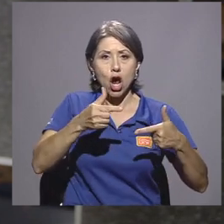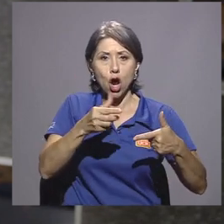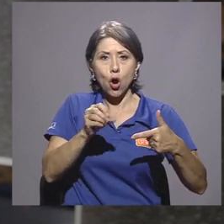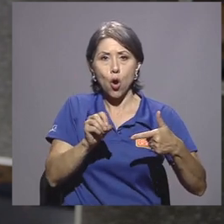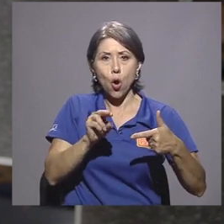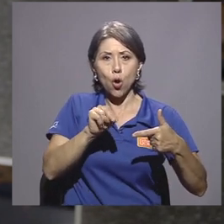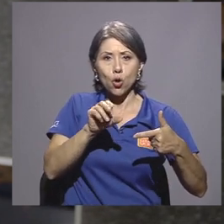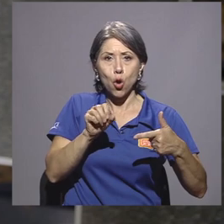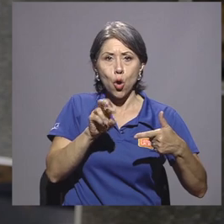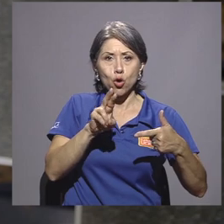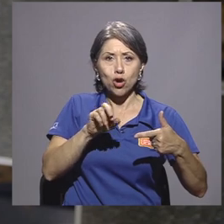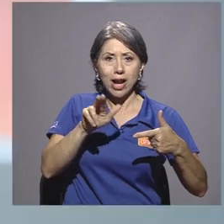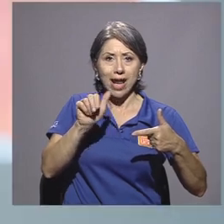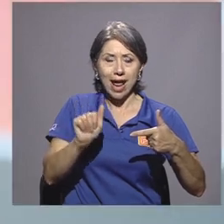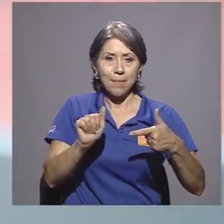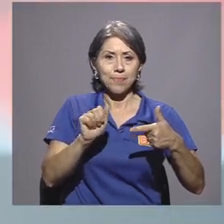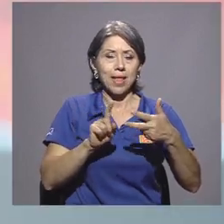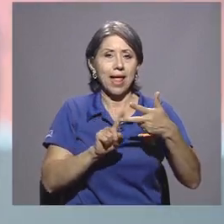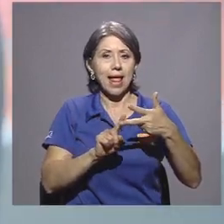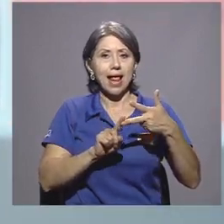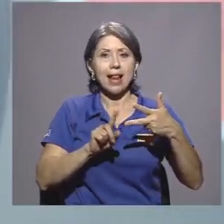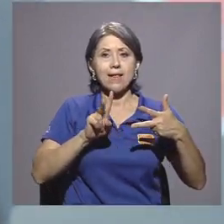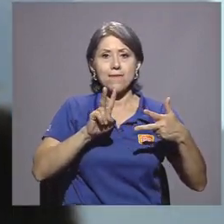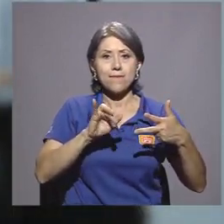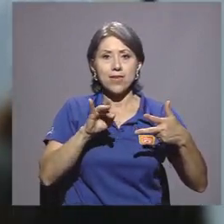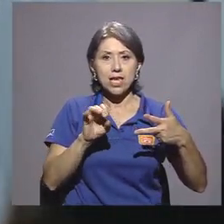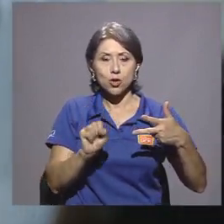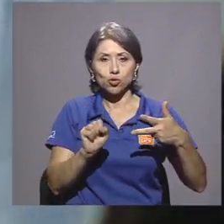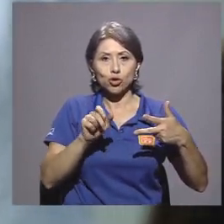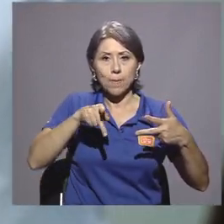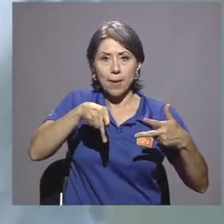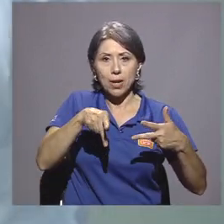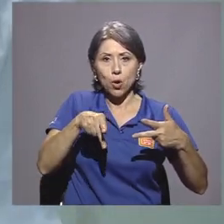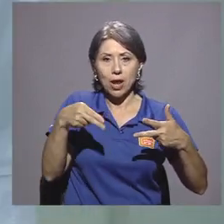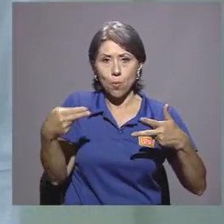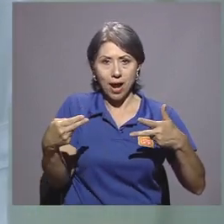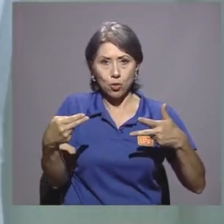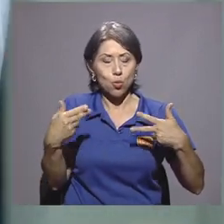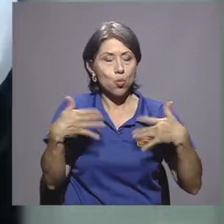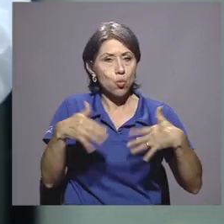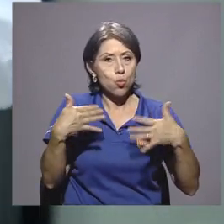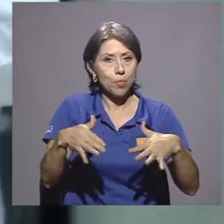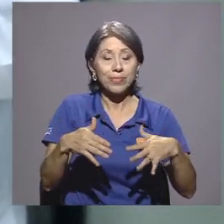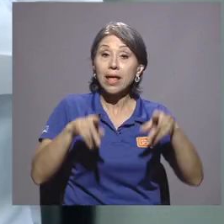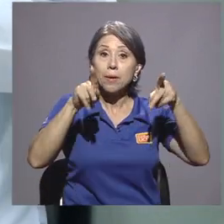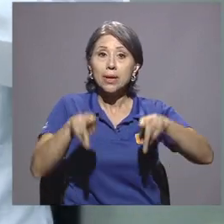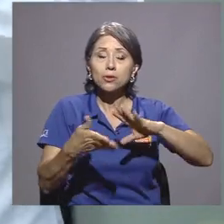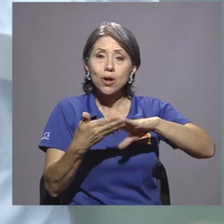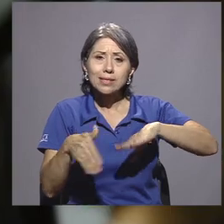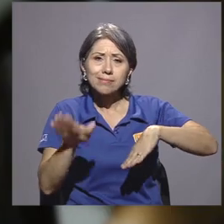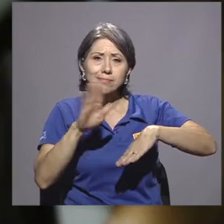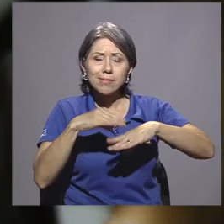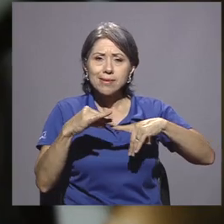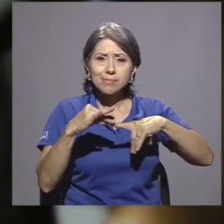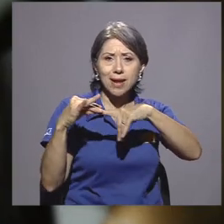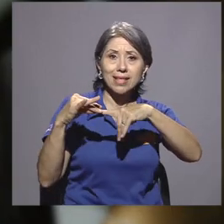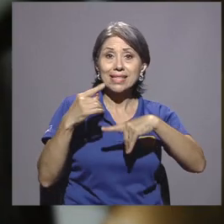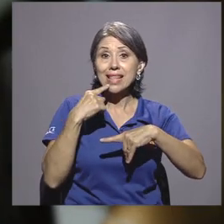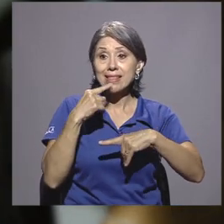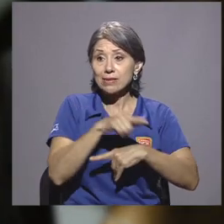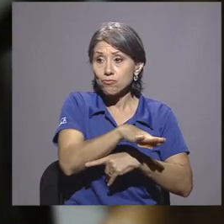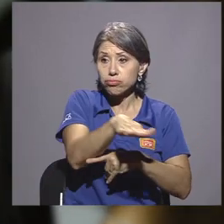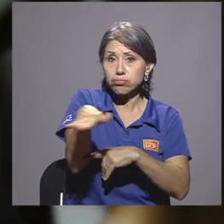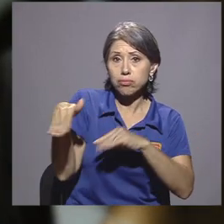papilón humano, con consecuencias insospechadas. De acuerdo con los expertos, en la población universitaria